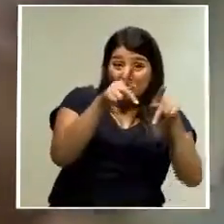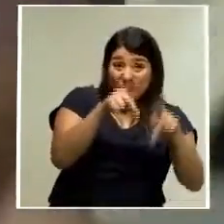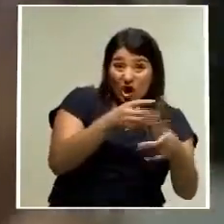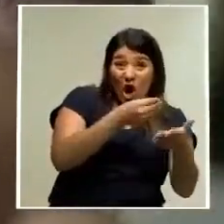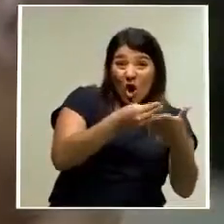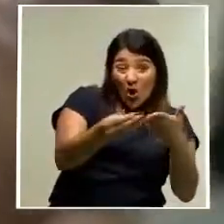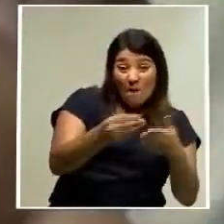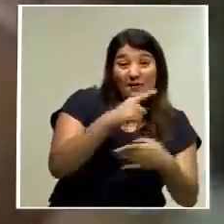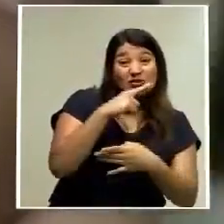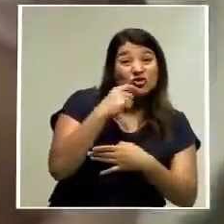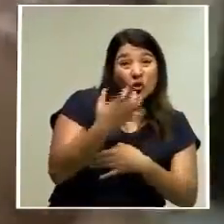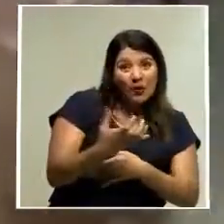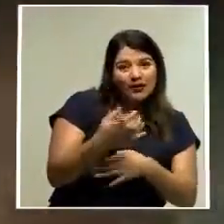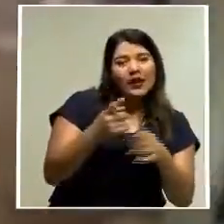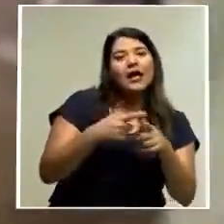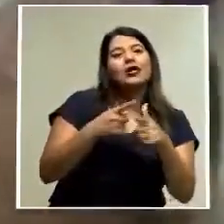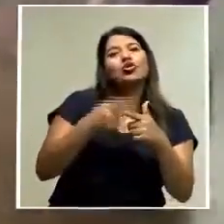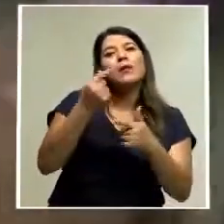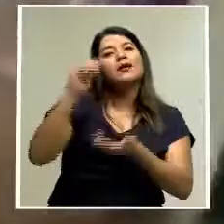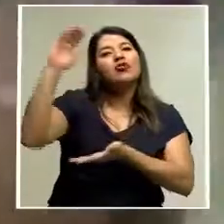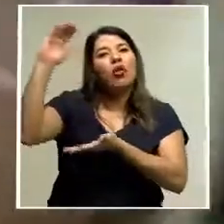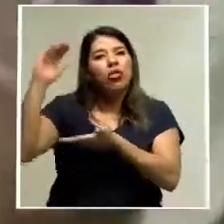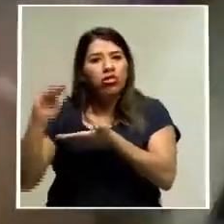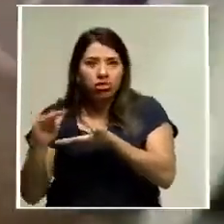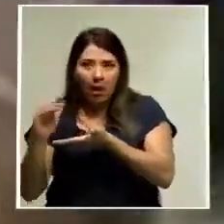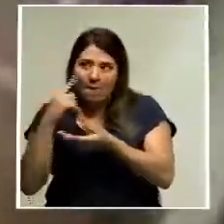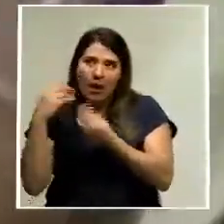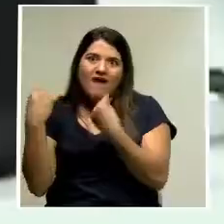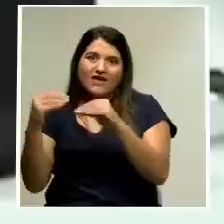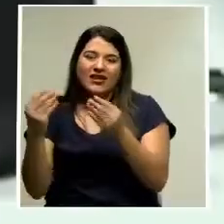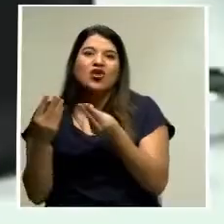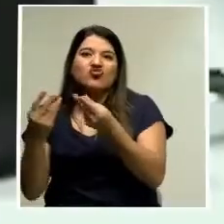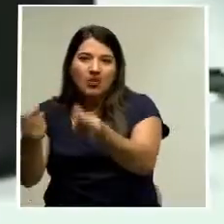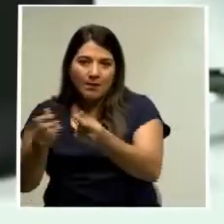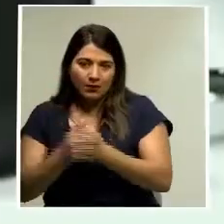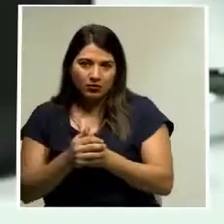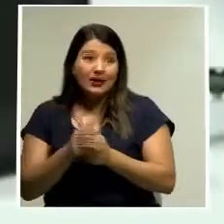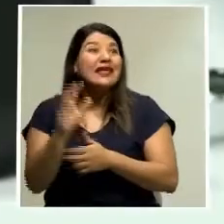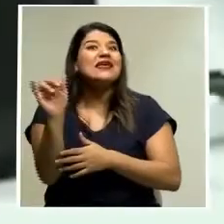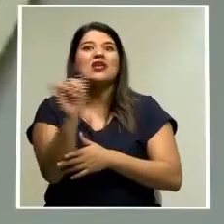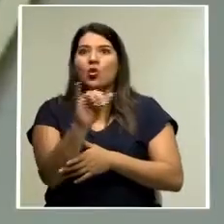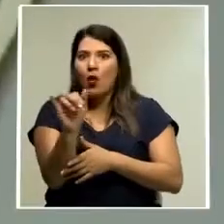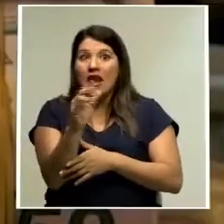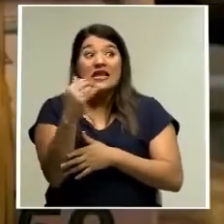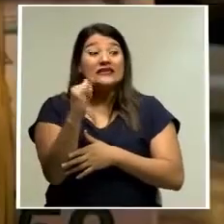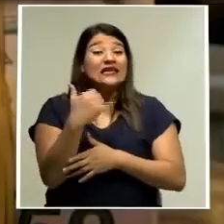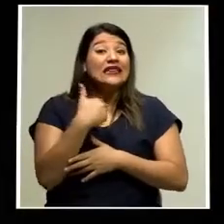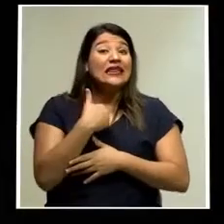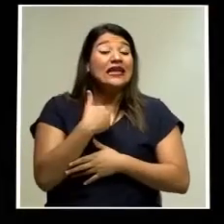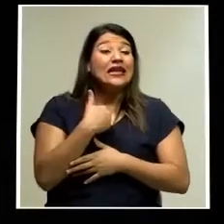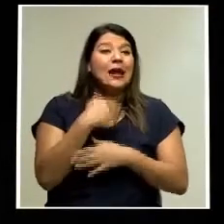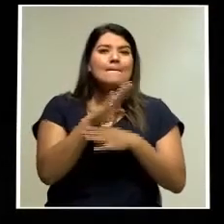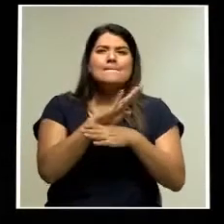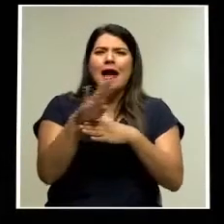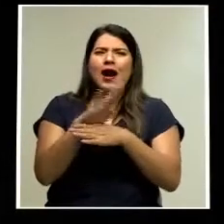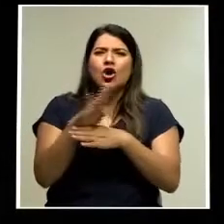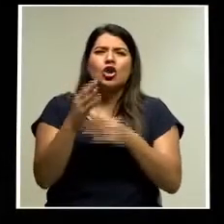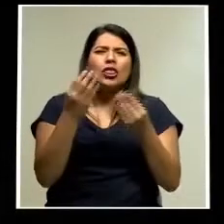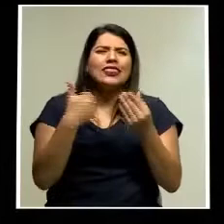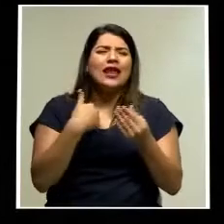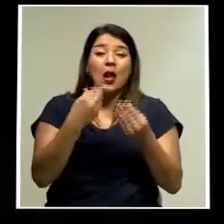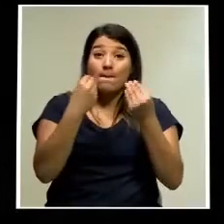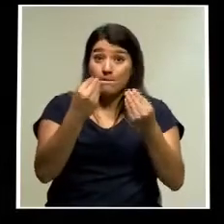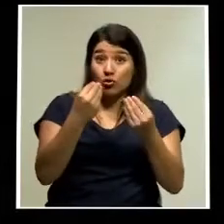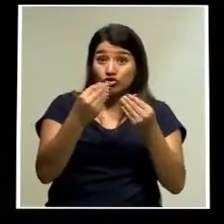Entonces, significa que si hay muchos dólares en el mercado y hay poca gente demandando dólares, el de cambio tiende a bajar. Al contrario,